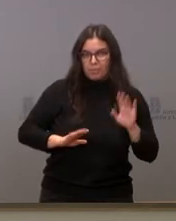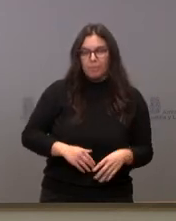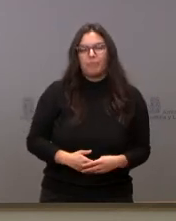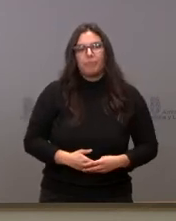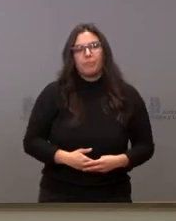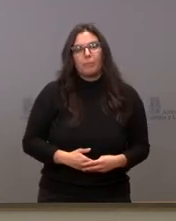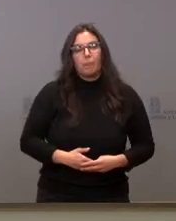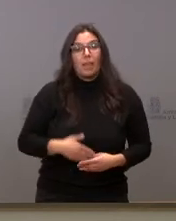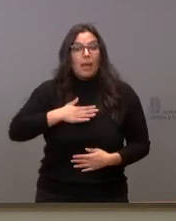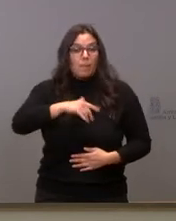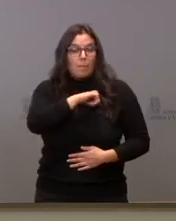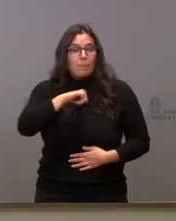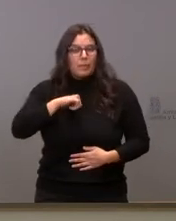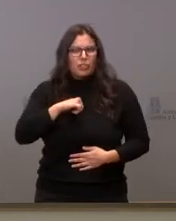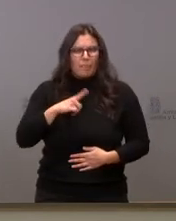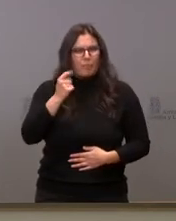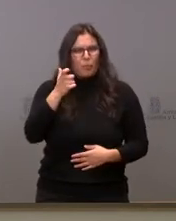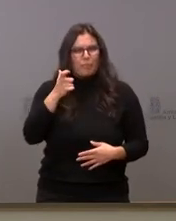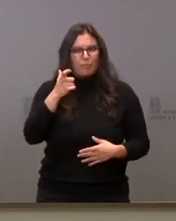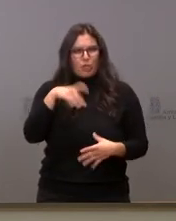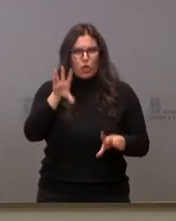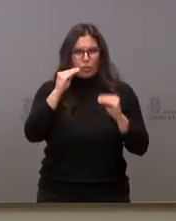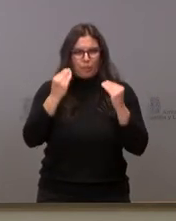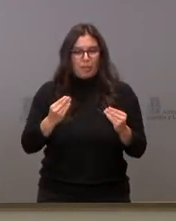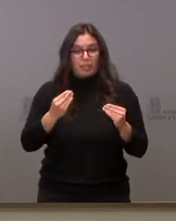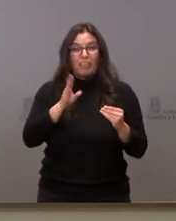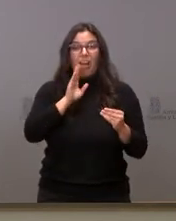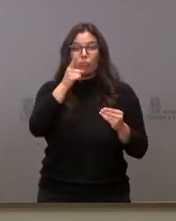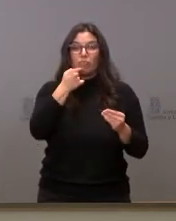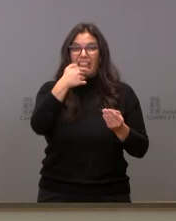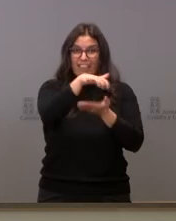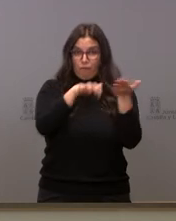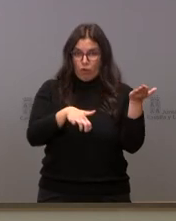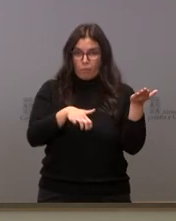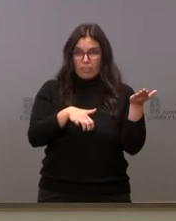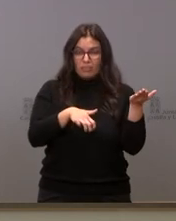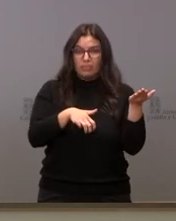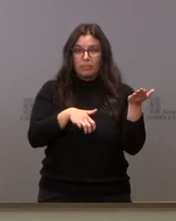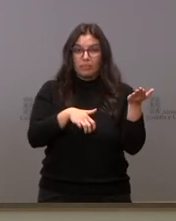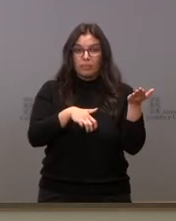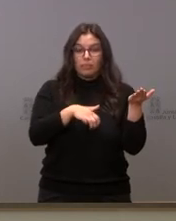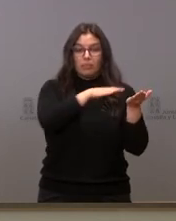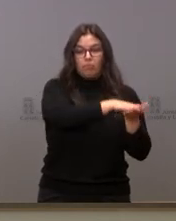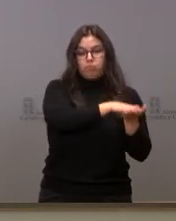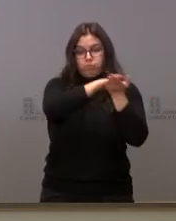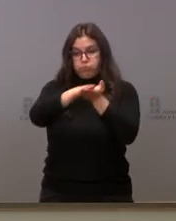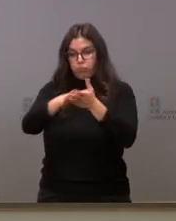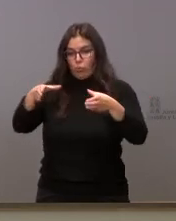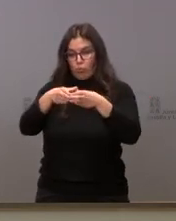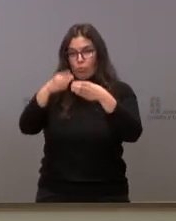A mí personalmente no me ha quedado muy claro el informe del que nos ha hablado que le van a entregar a los expertos,